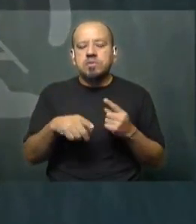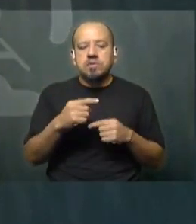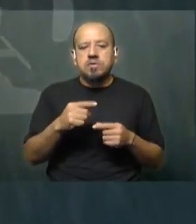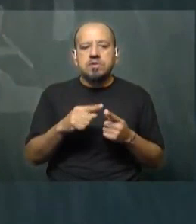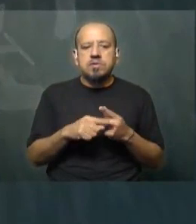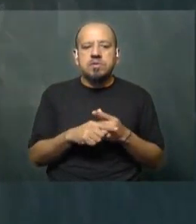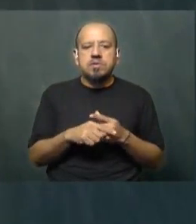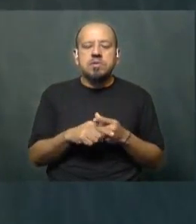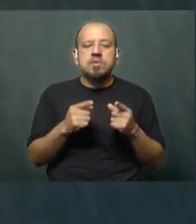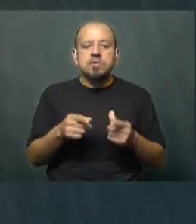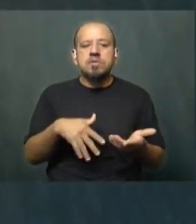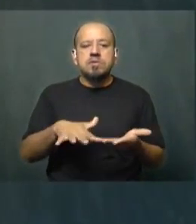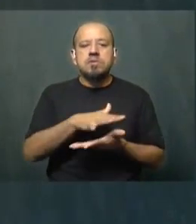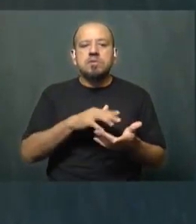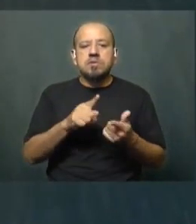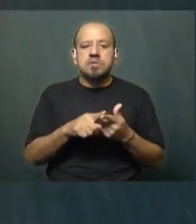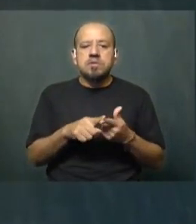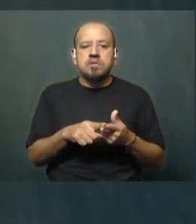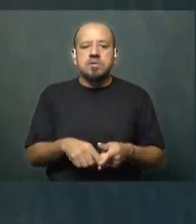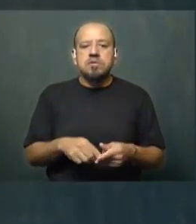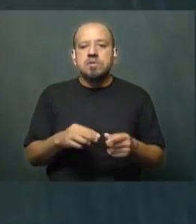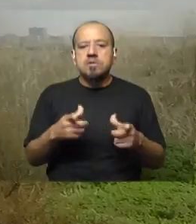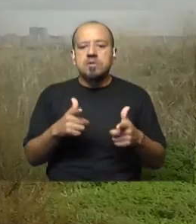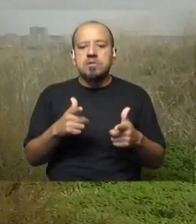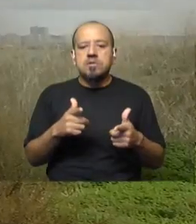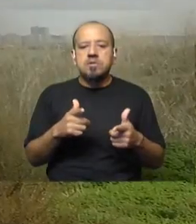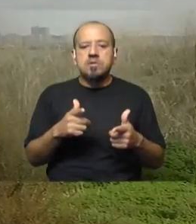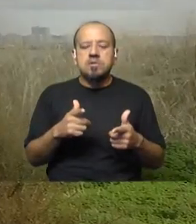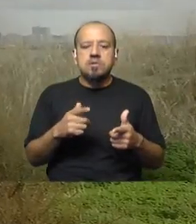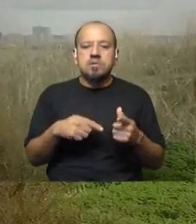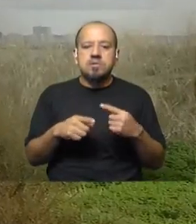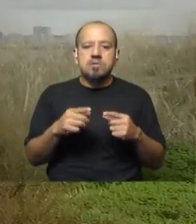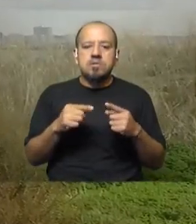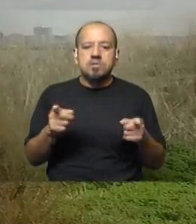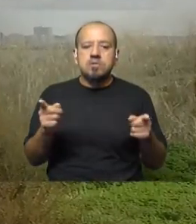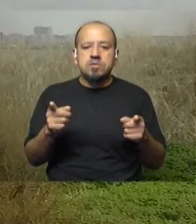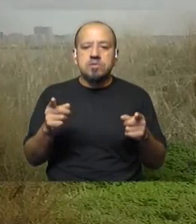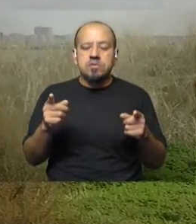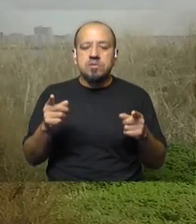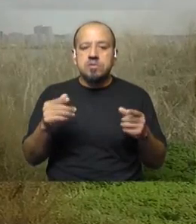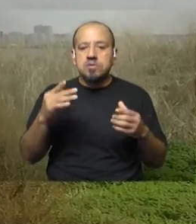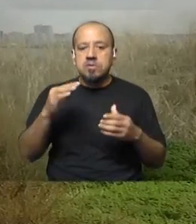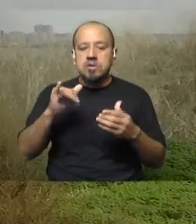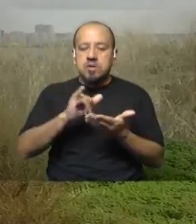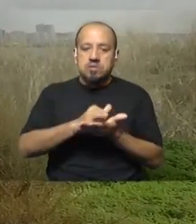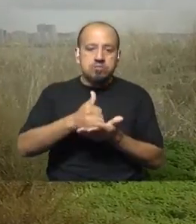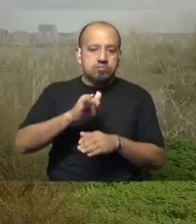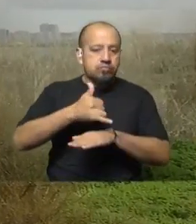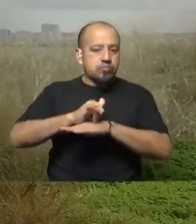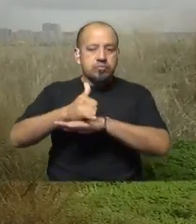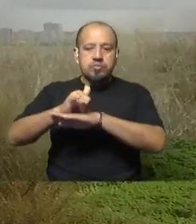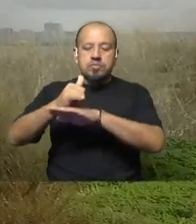aves. En esas áreas de exclusión no se permite el ingreso de cometas, de deportistas. Por lo tanto,